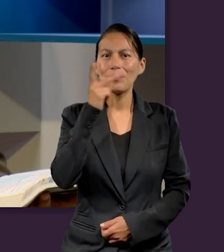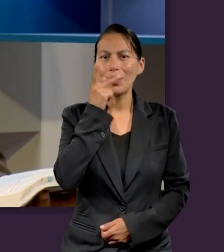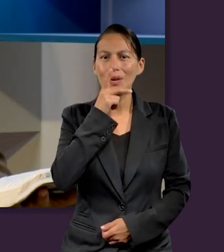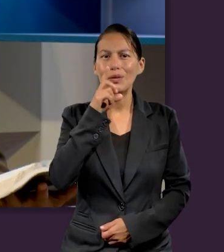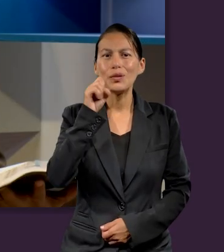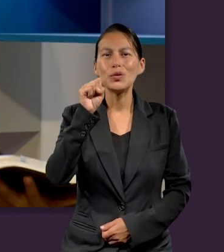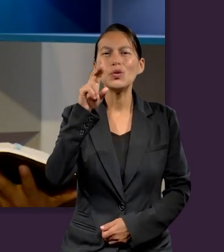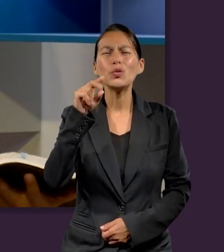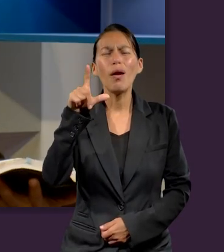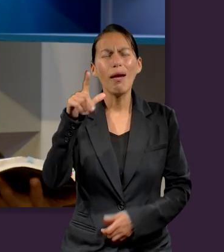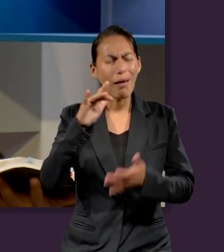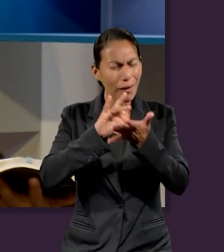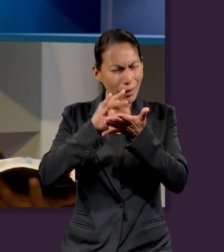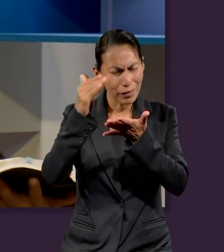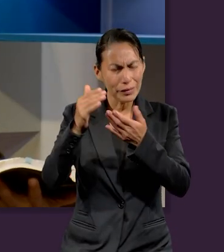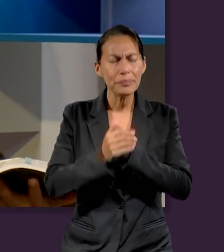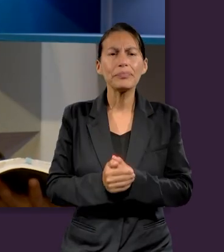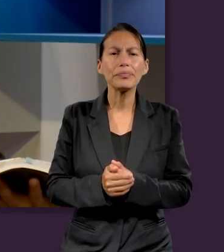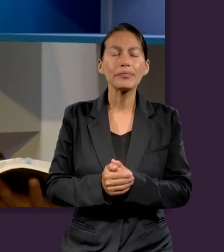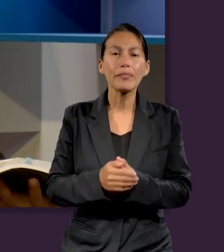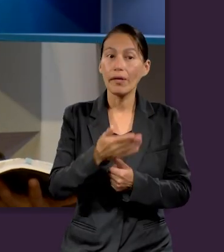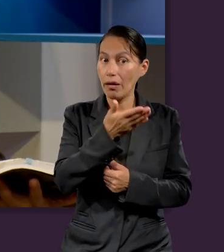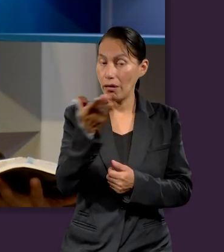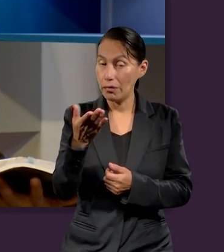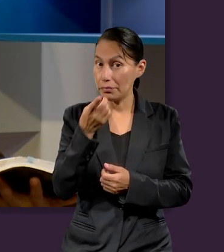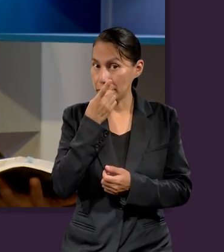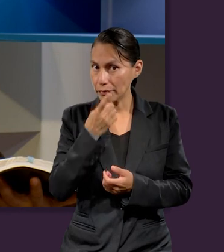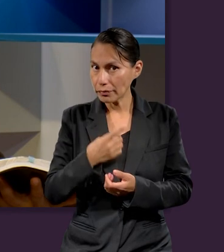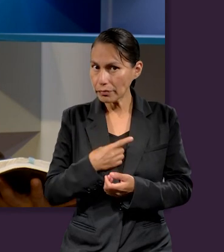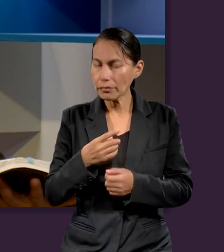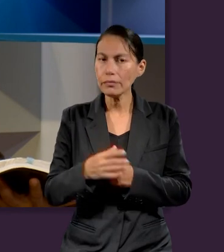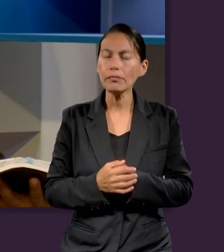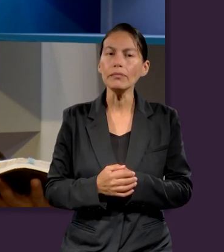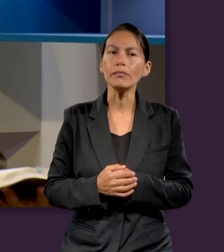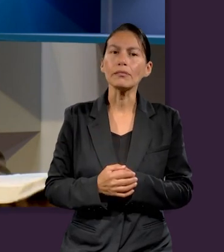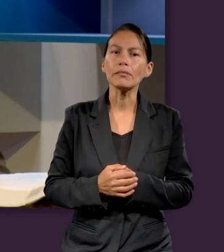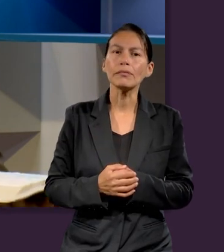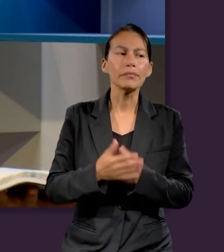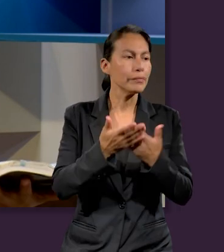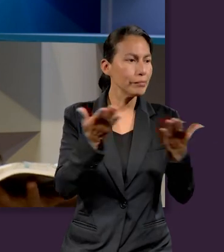Gracias, Pastor Zul, por su comentario.